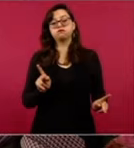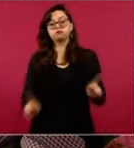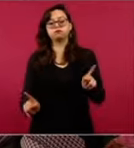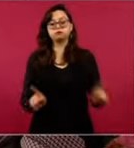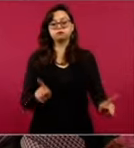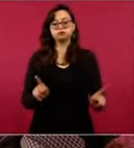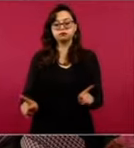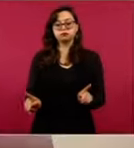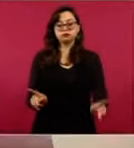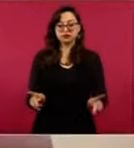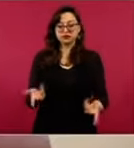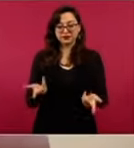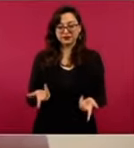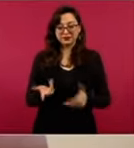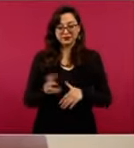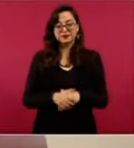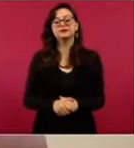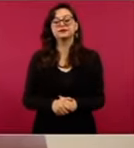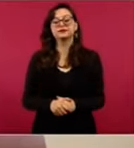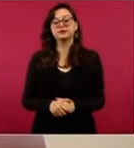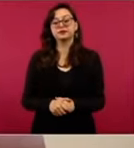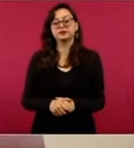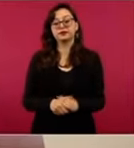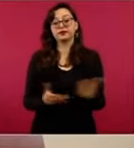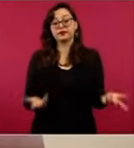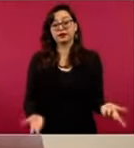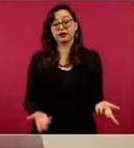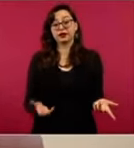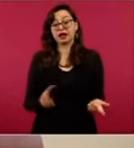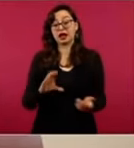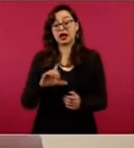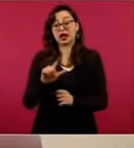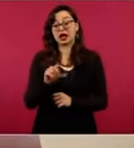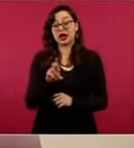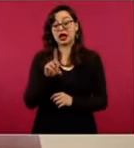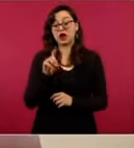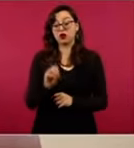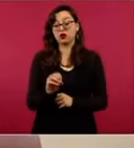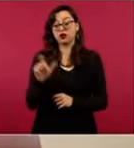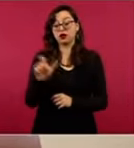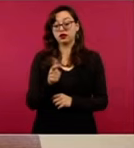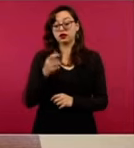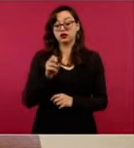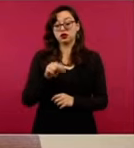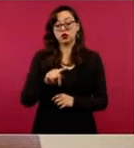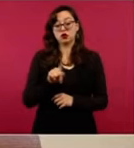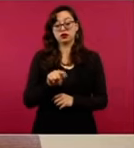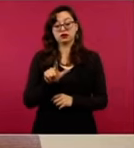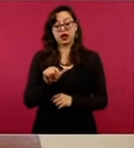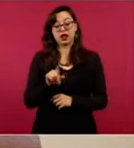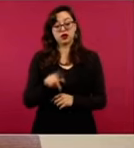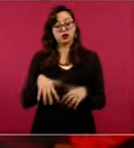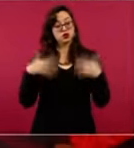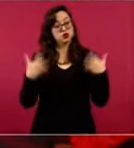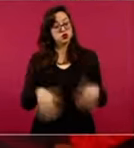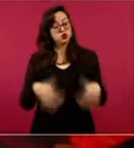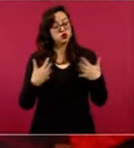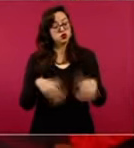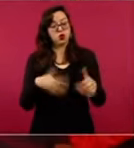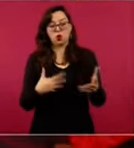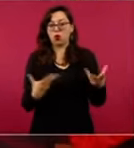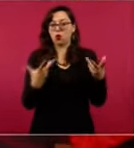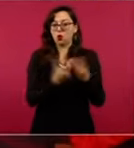Claudio Arqués González, entonces participaron toda la familia, son salinistas